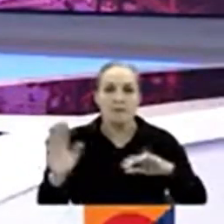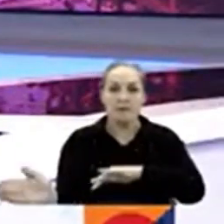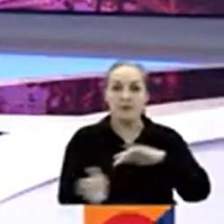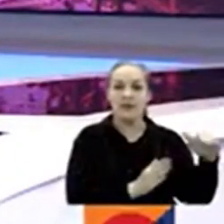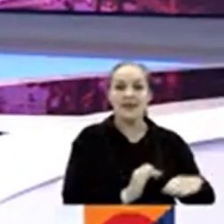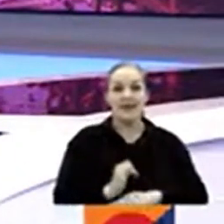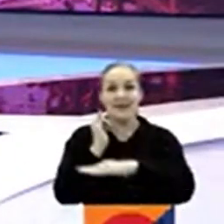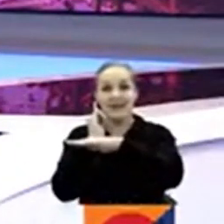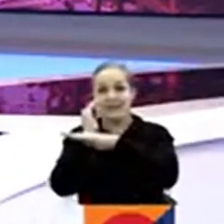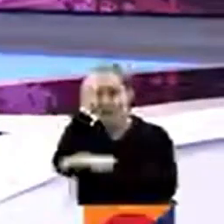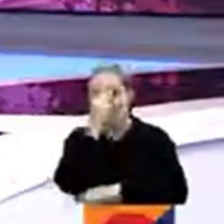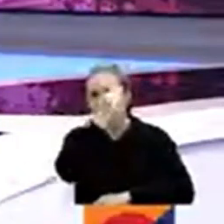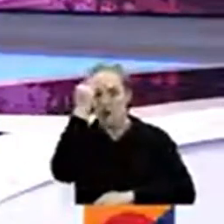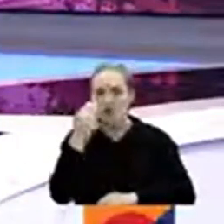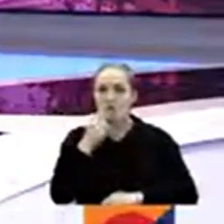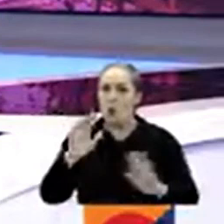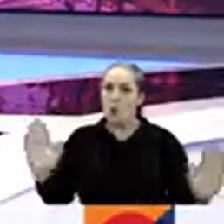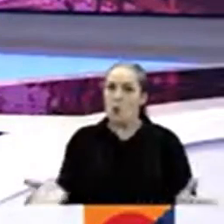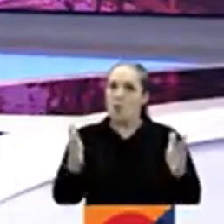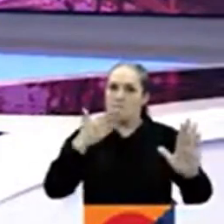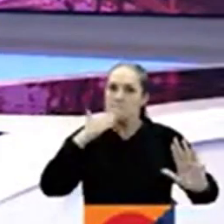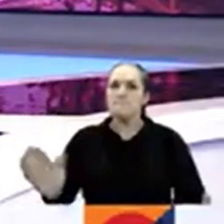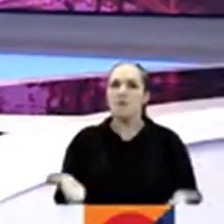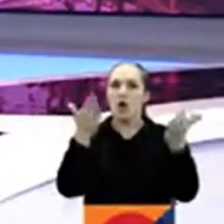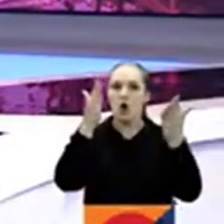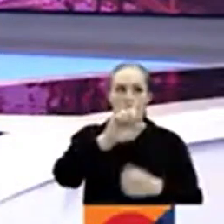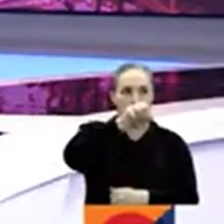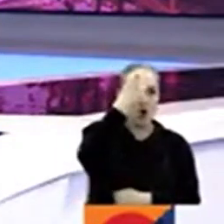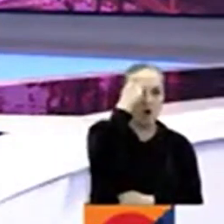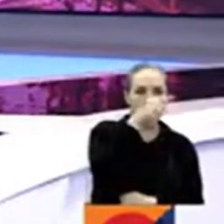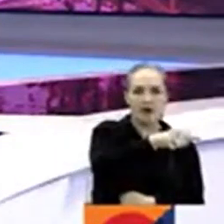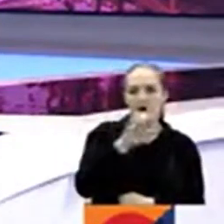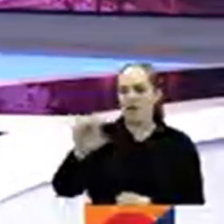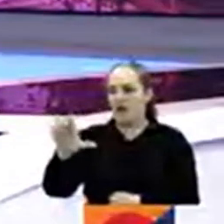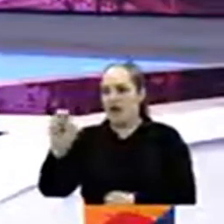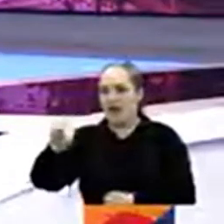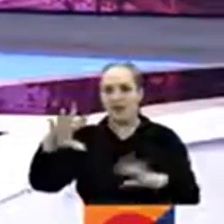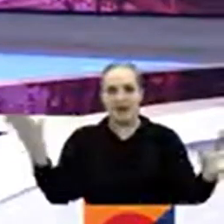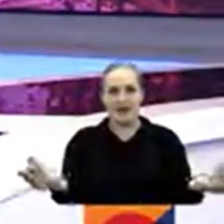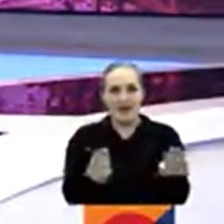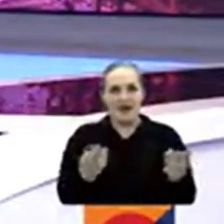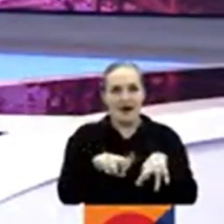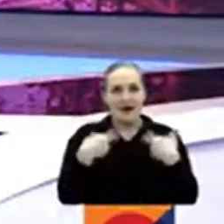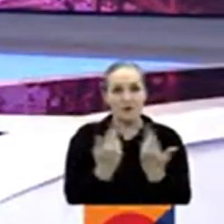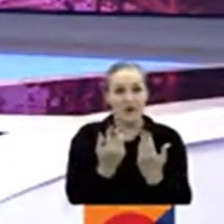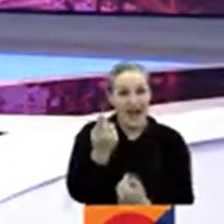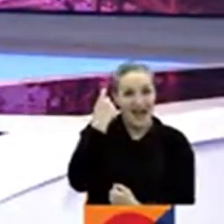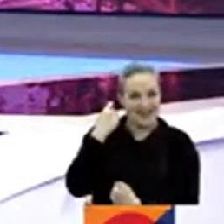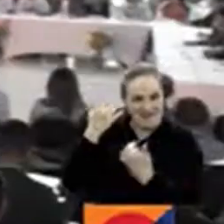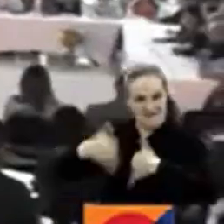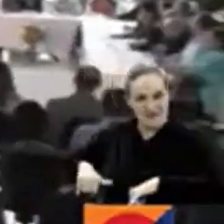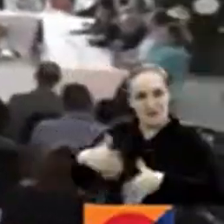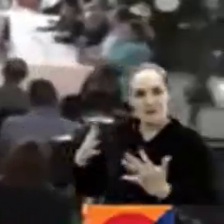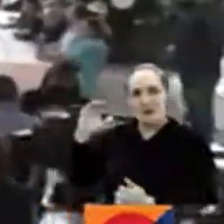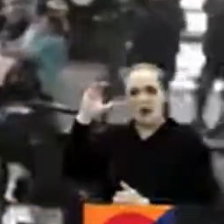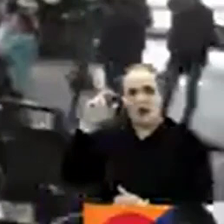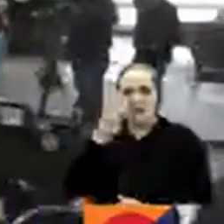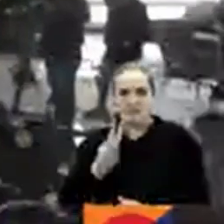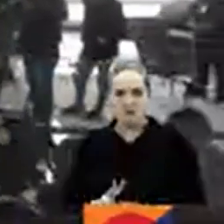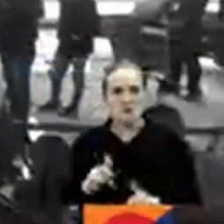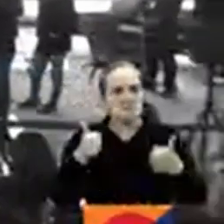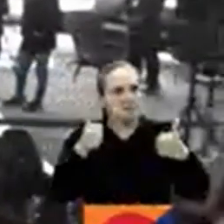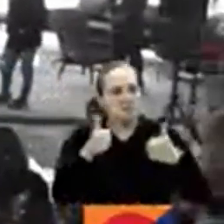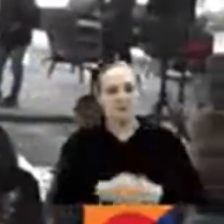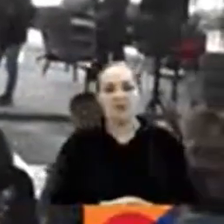avance que lograron los equipos negociadores del gobierno y del ELN durante una reunión extraordinaria que finalizó ayer en Caracas. Para